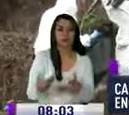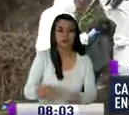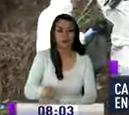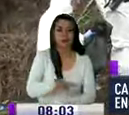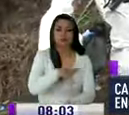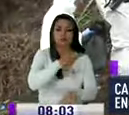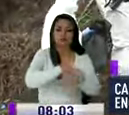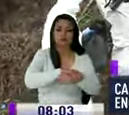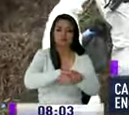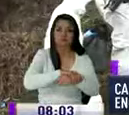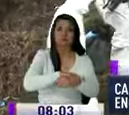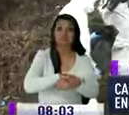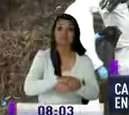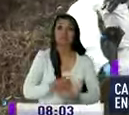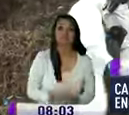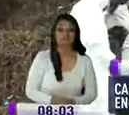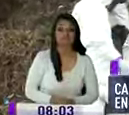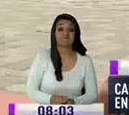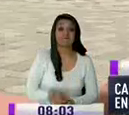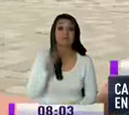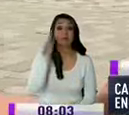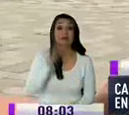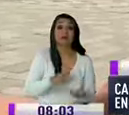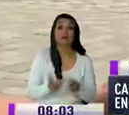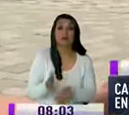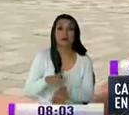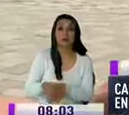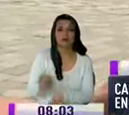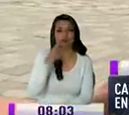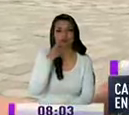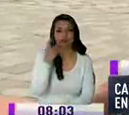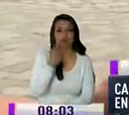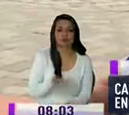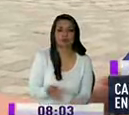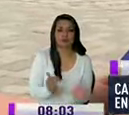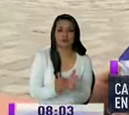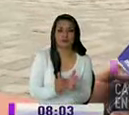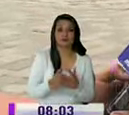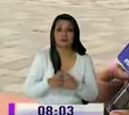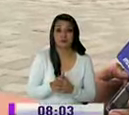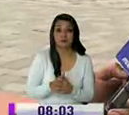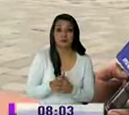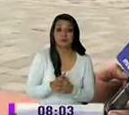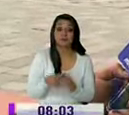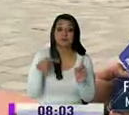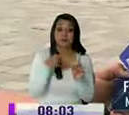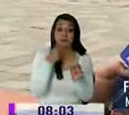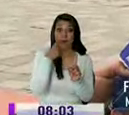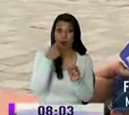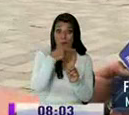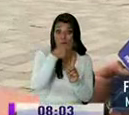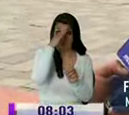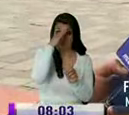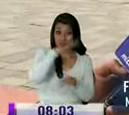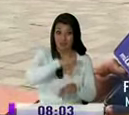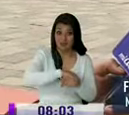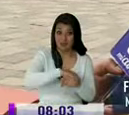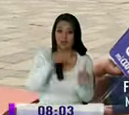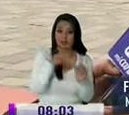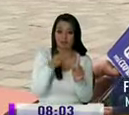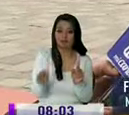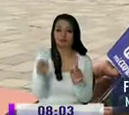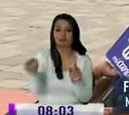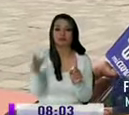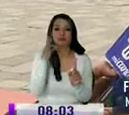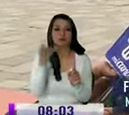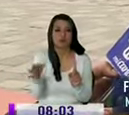convirtiéndose así en otro caso de femicidio. Estaría vinculada sentimentalmente la persona prendida con la víctima, con